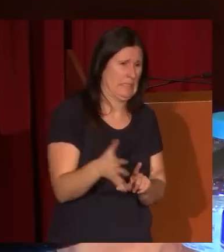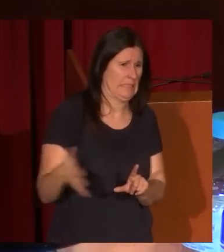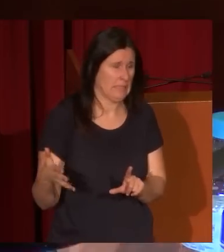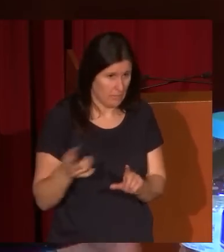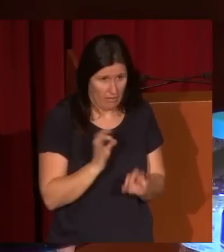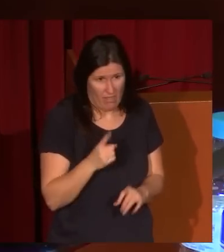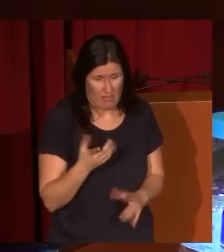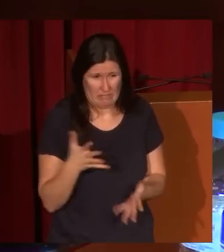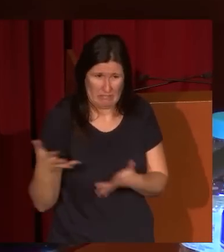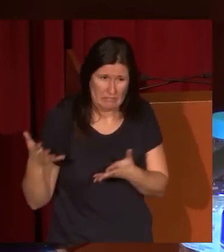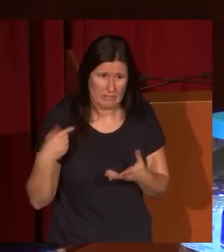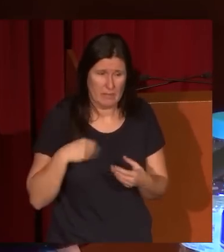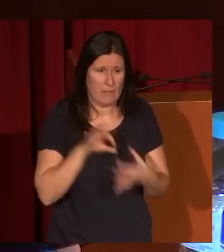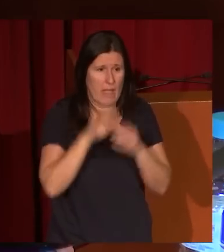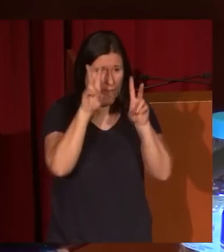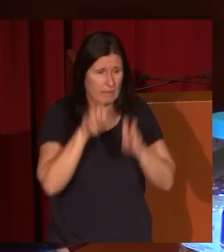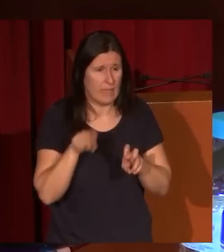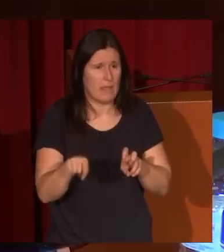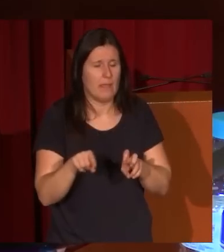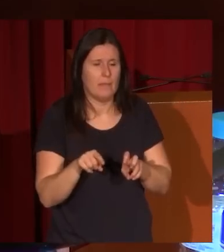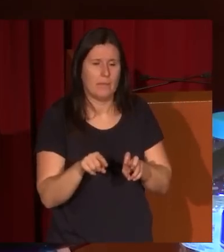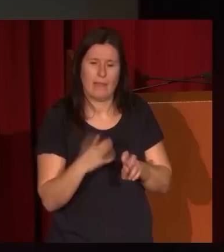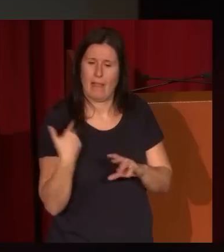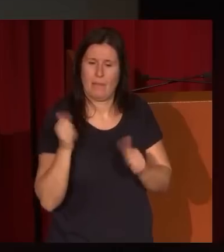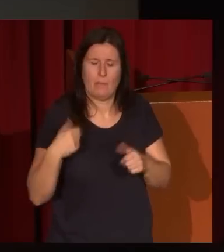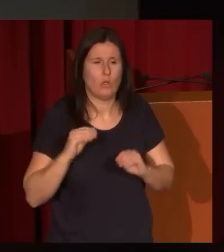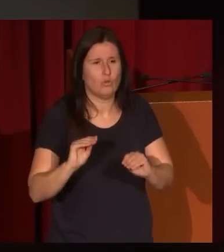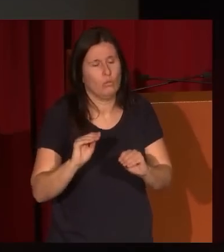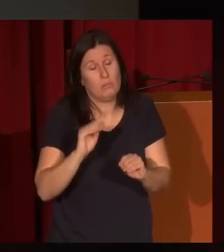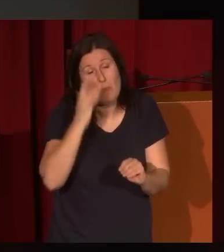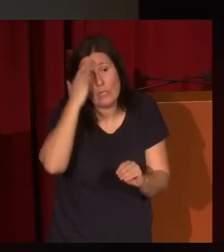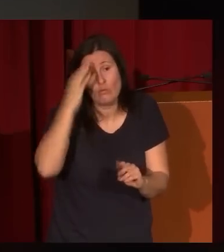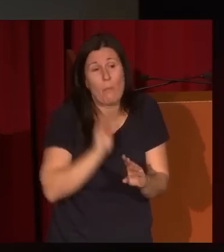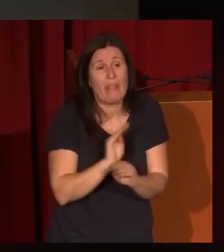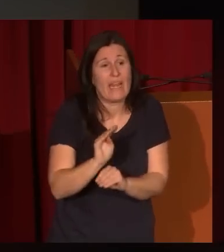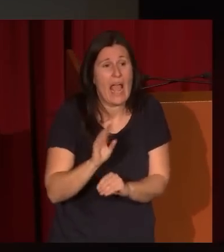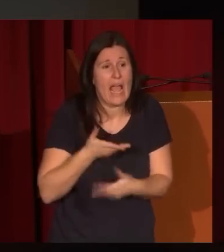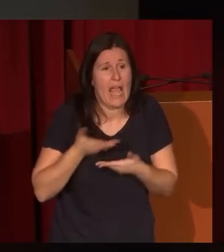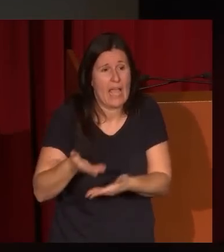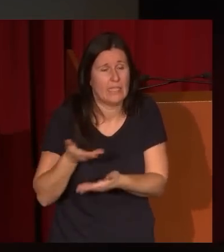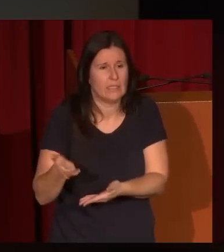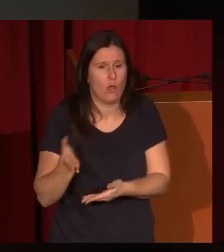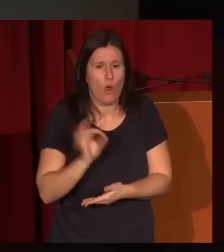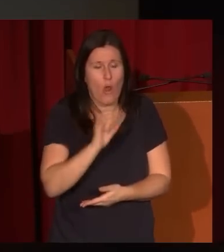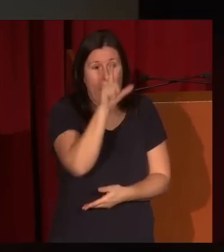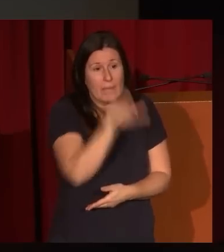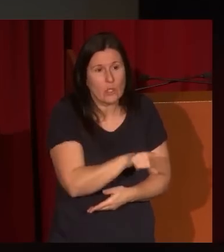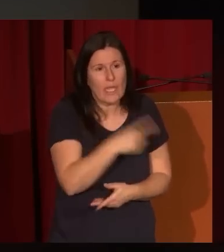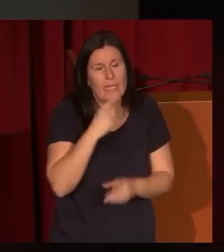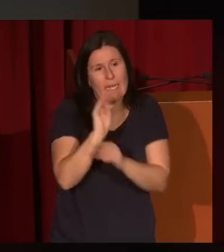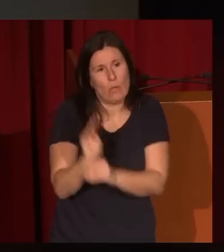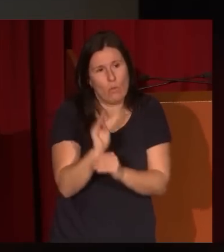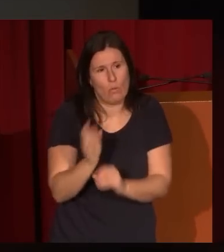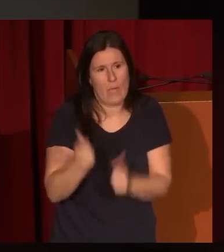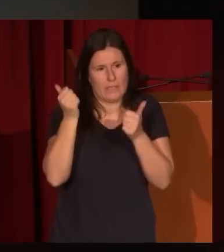sobre todo en sus primeros años, este es su presunto mecenas, la persona que le